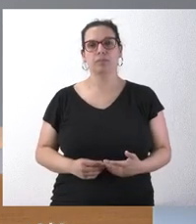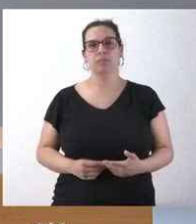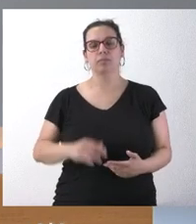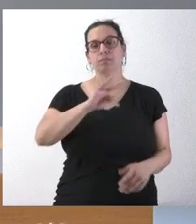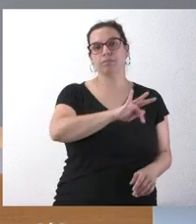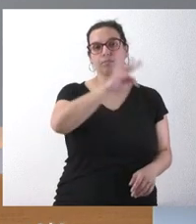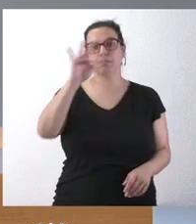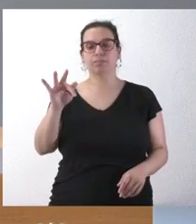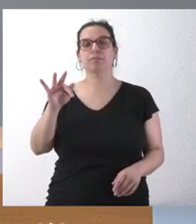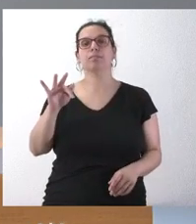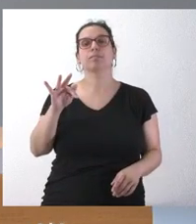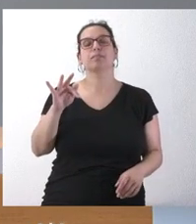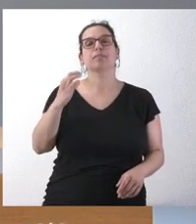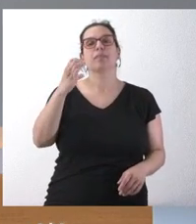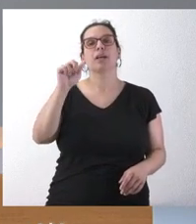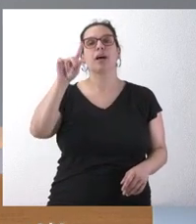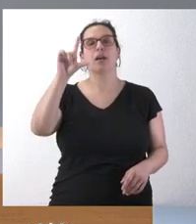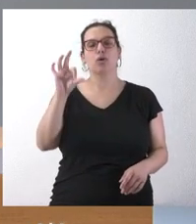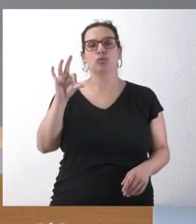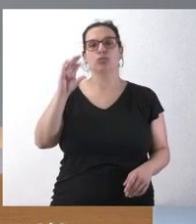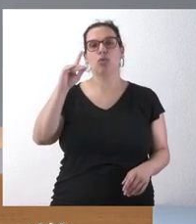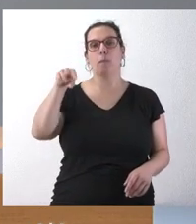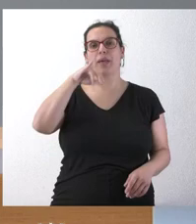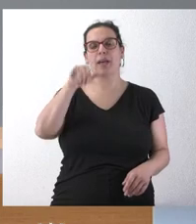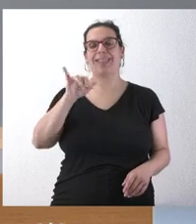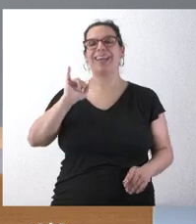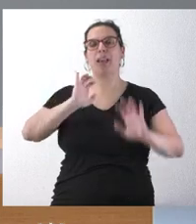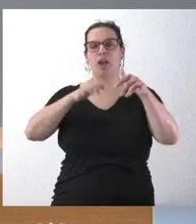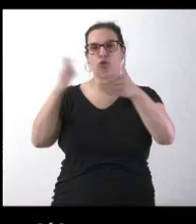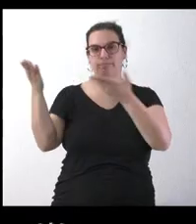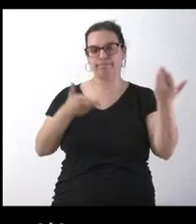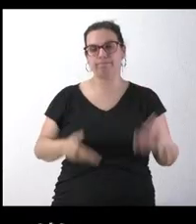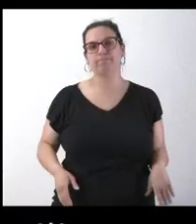Damos paso en este momento a Carlos Domínguez, que nos sigue desde y León. Adelante.